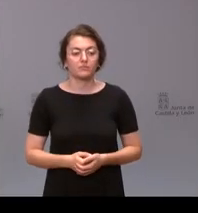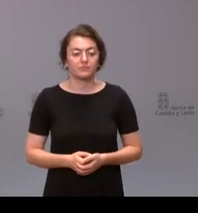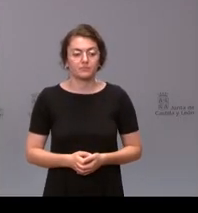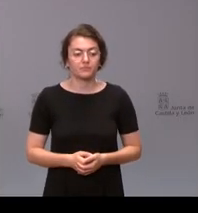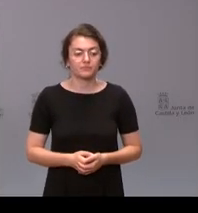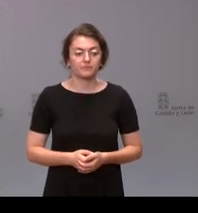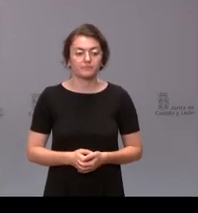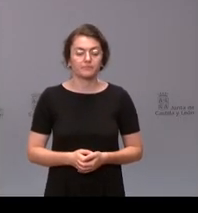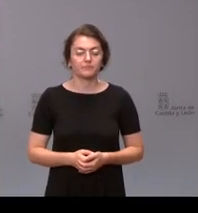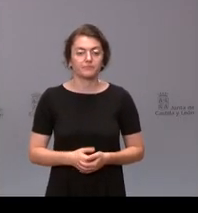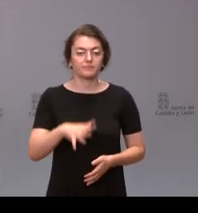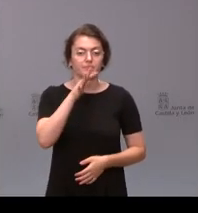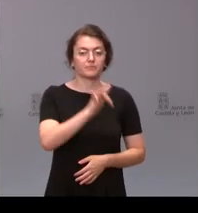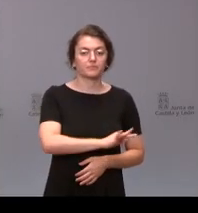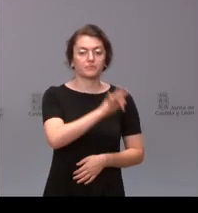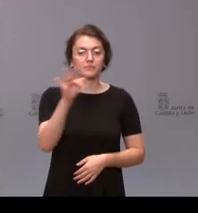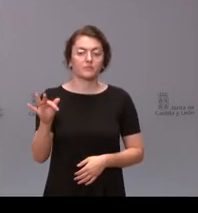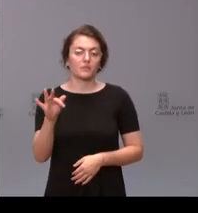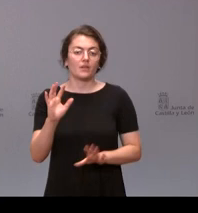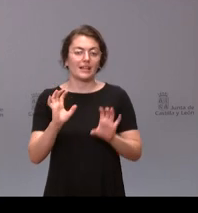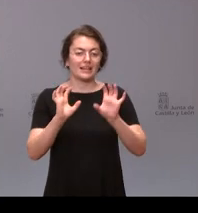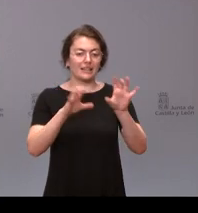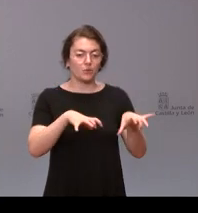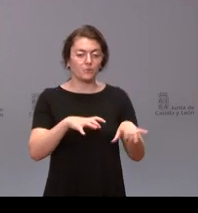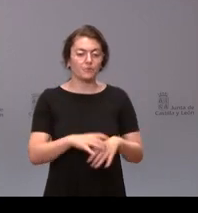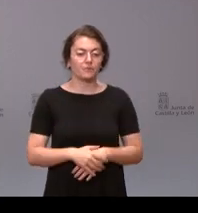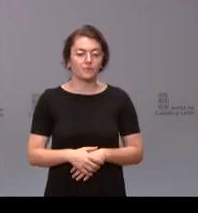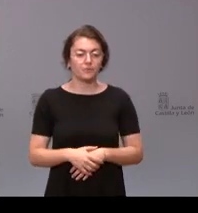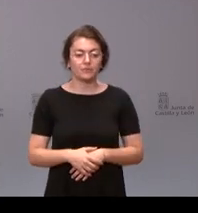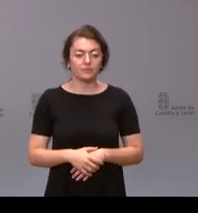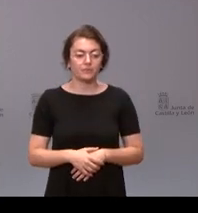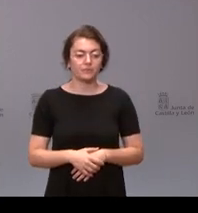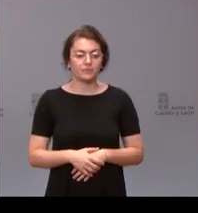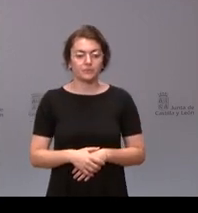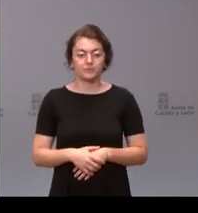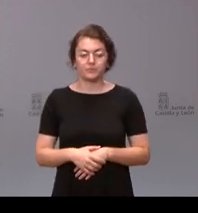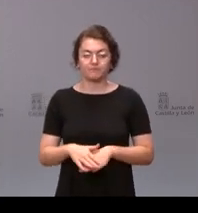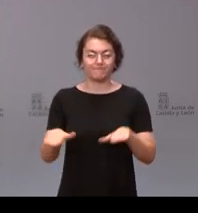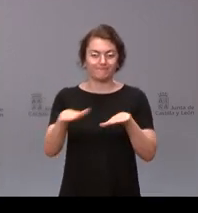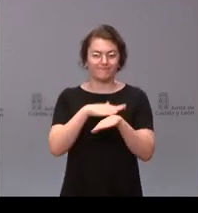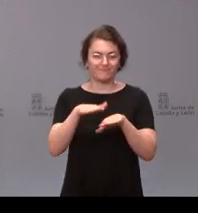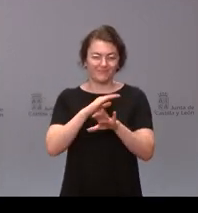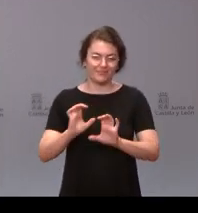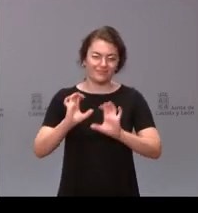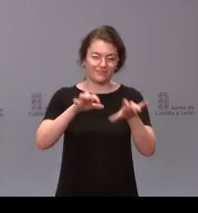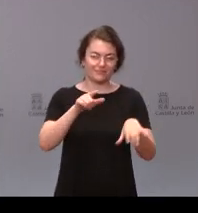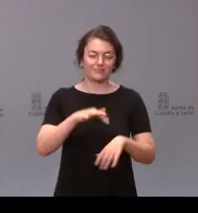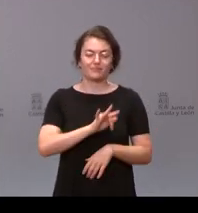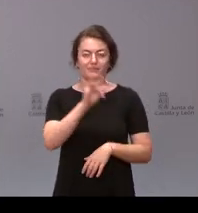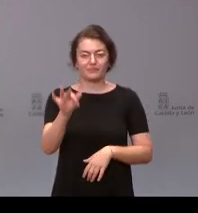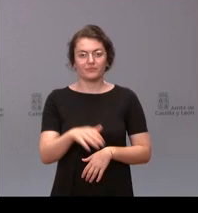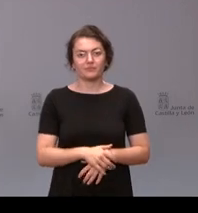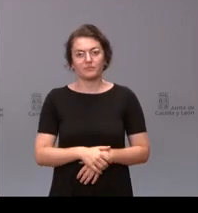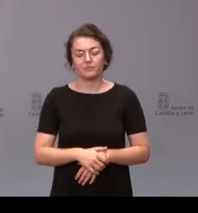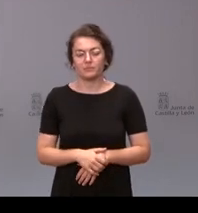Continuamos ahora con Ileón y con Encarna Muñoz, perdón, con Encarna Muñoz, no, con Elizabeth Alba. Elizabeth, adelante.